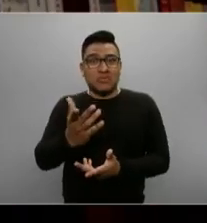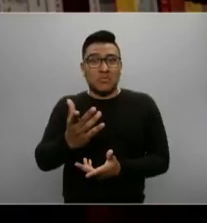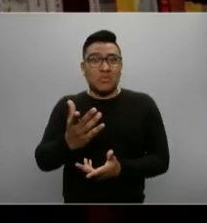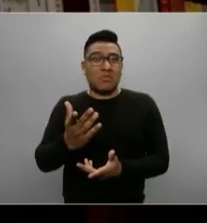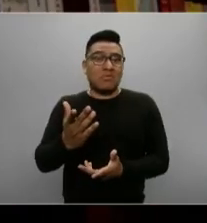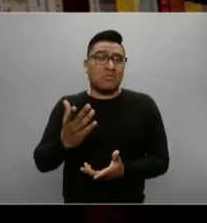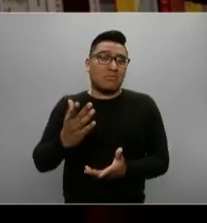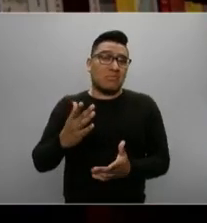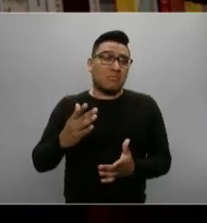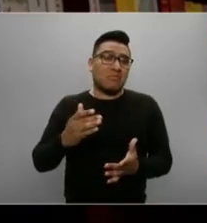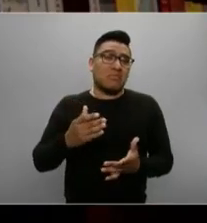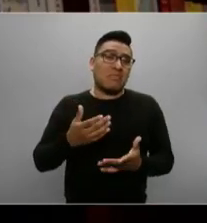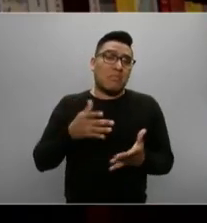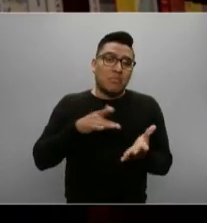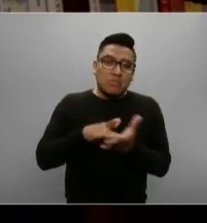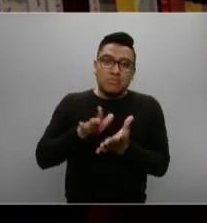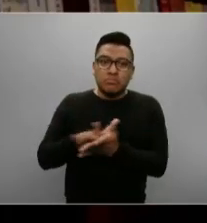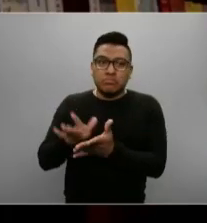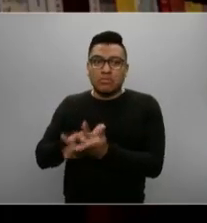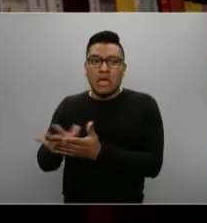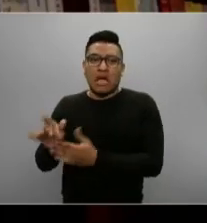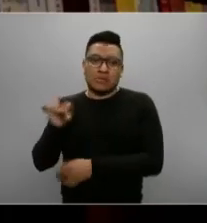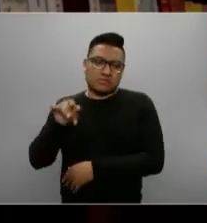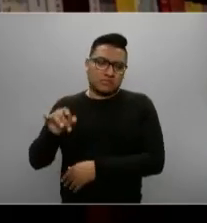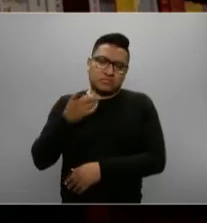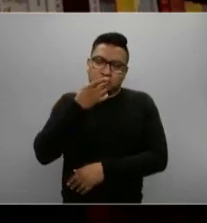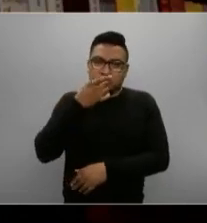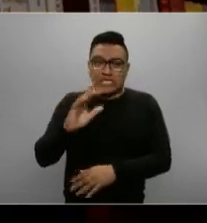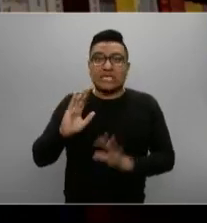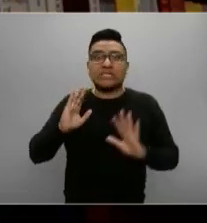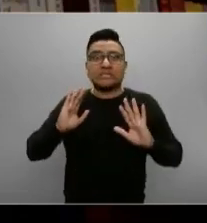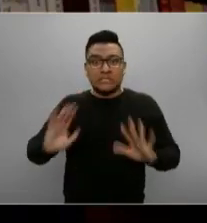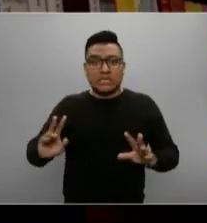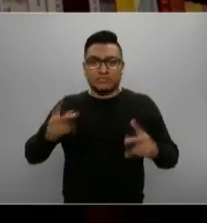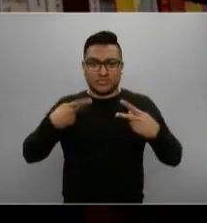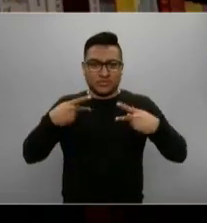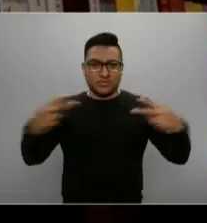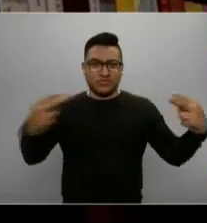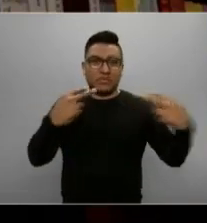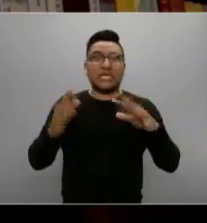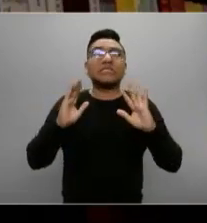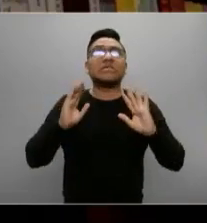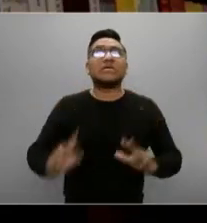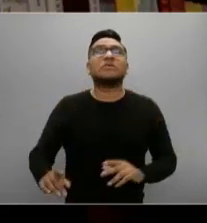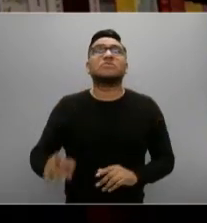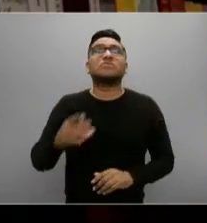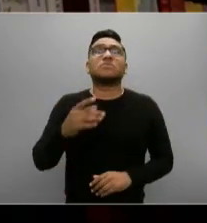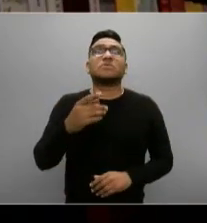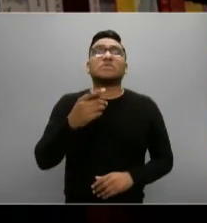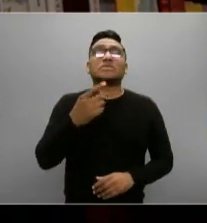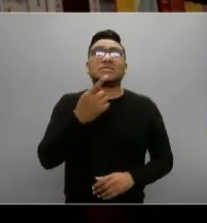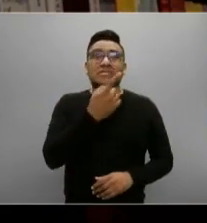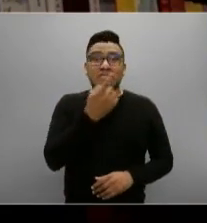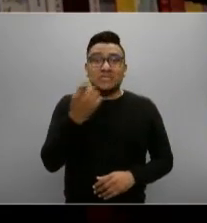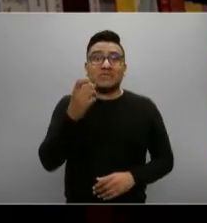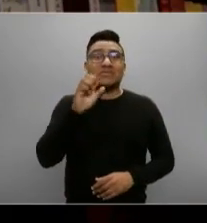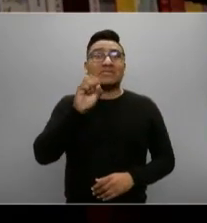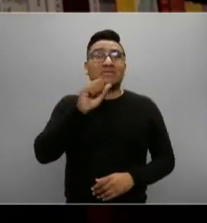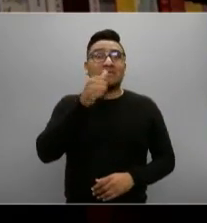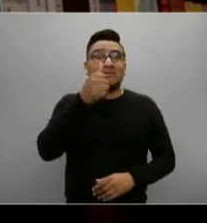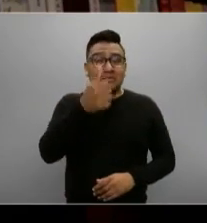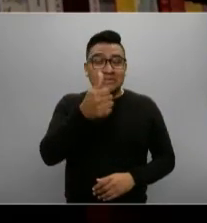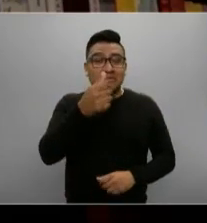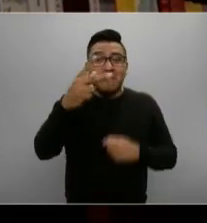esta noche te puedo informar a ti, a tu audiencia, que ya son 166, se acaban de